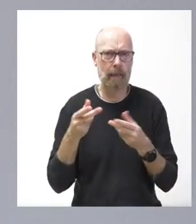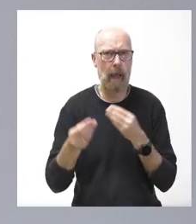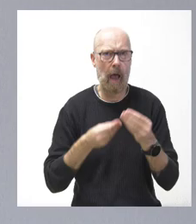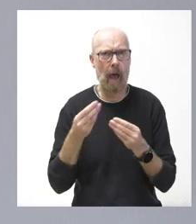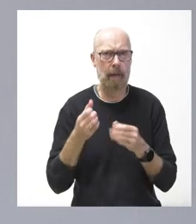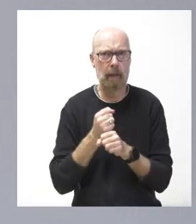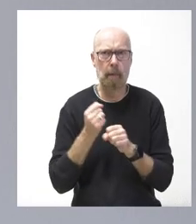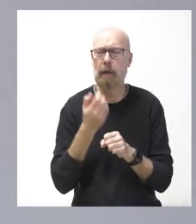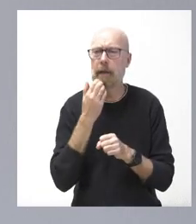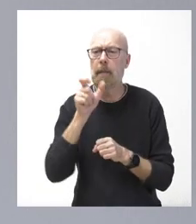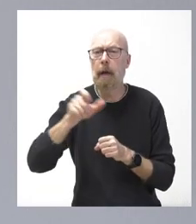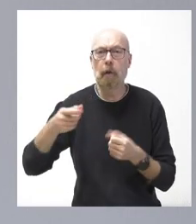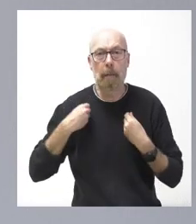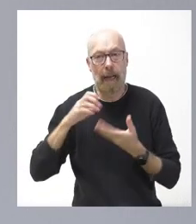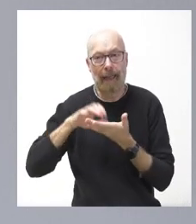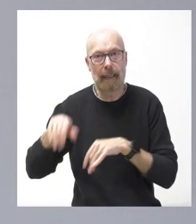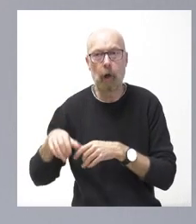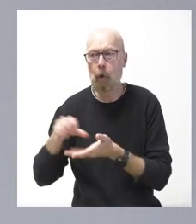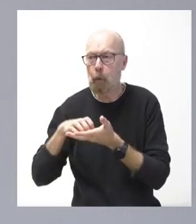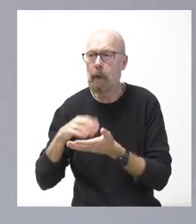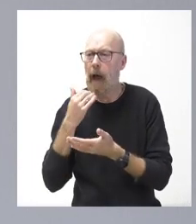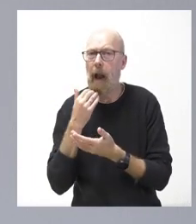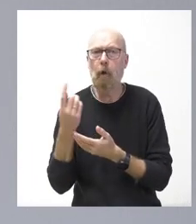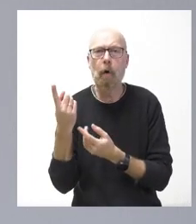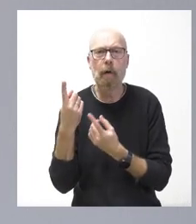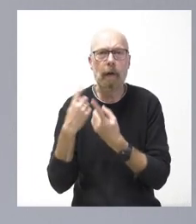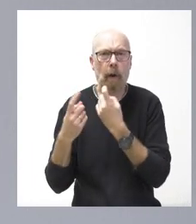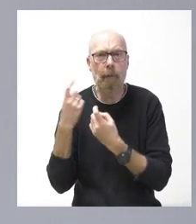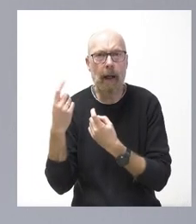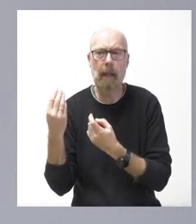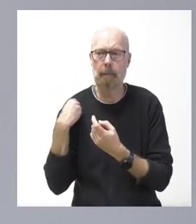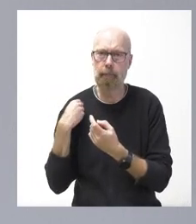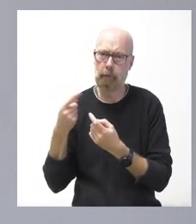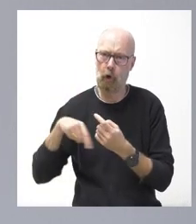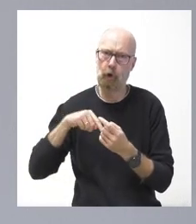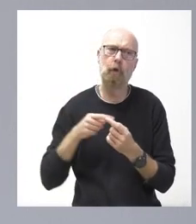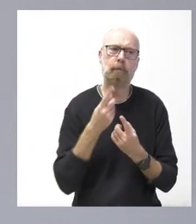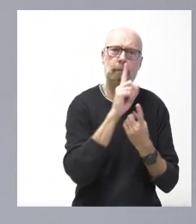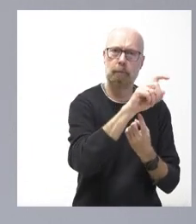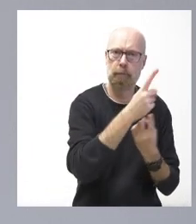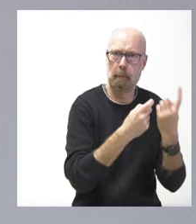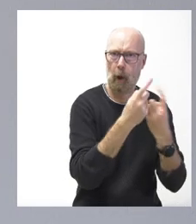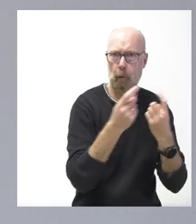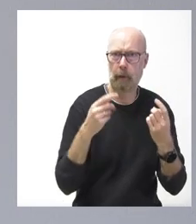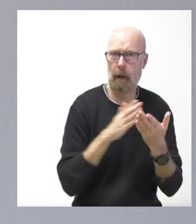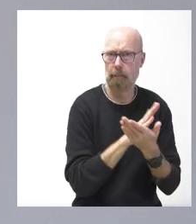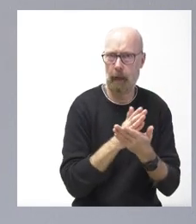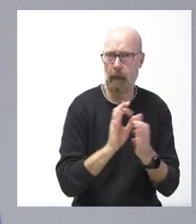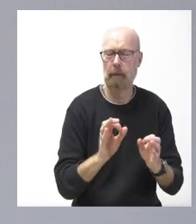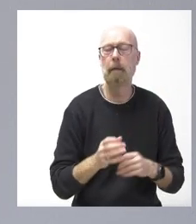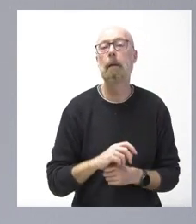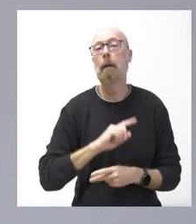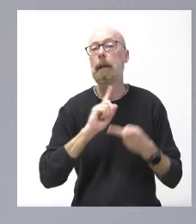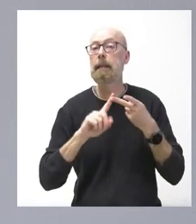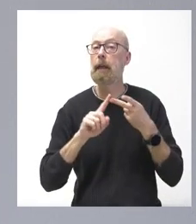que tenga cualquier duda o cualquier petición de información al respecto. En cuanto a lo segundo, Castilla y